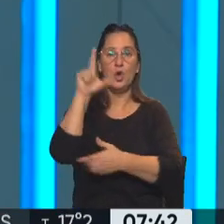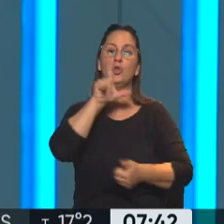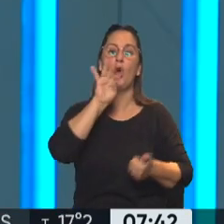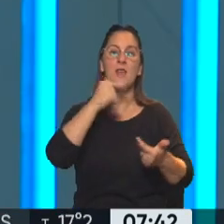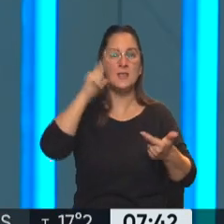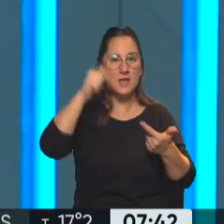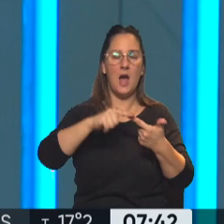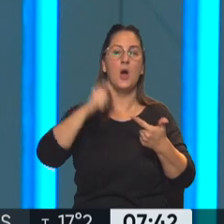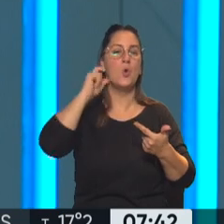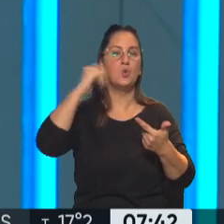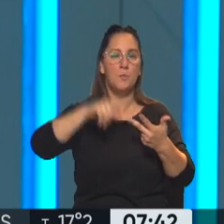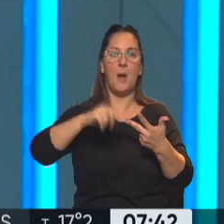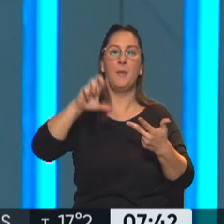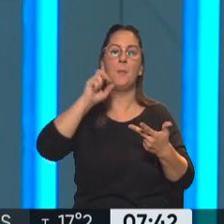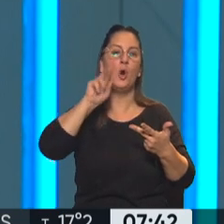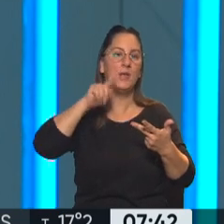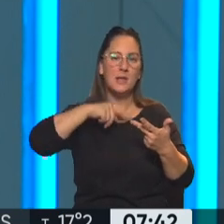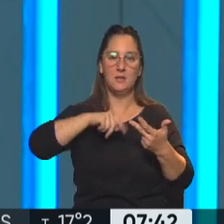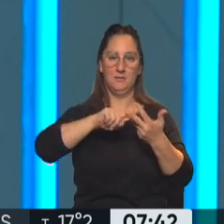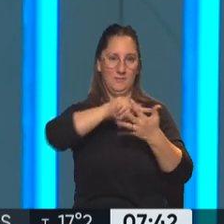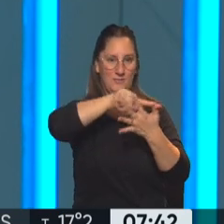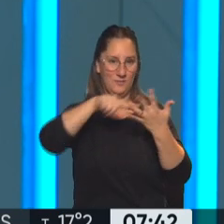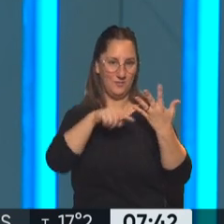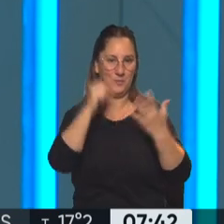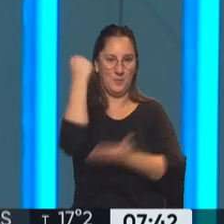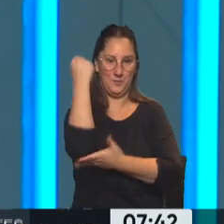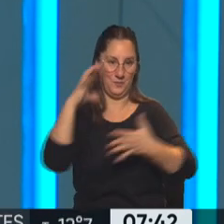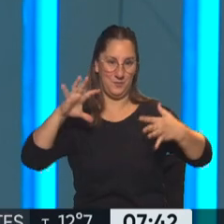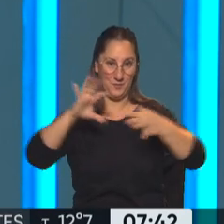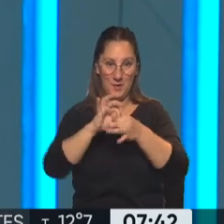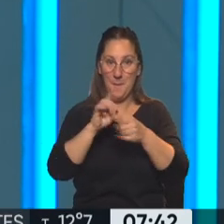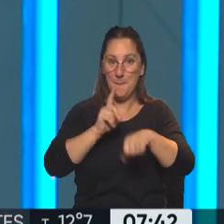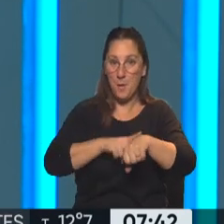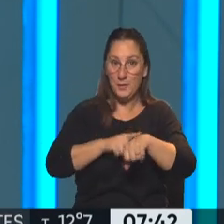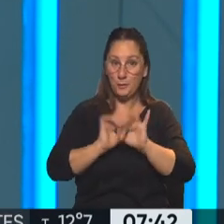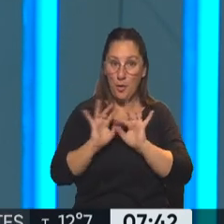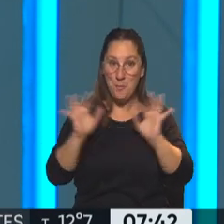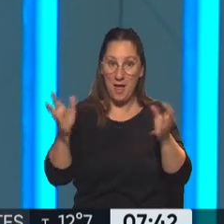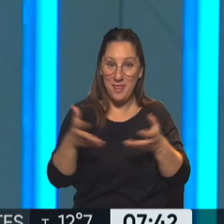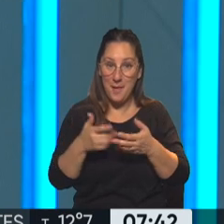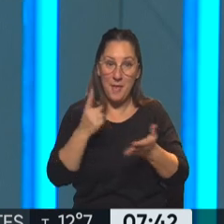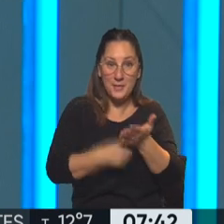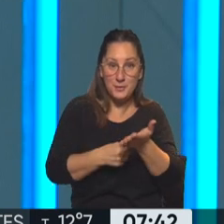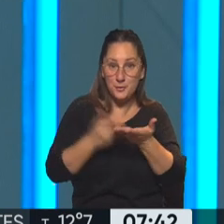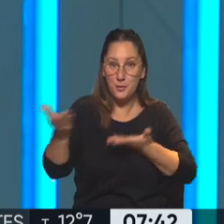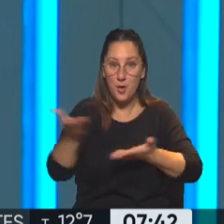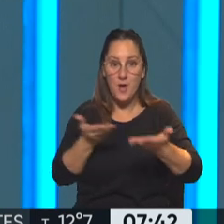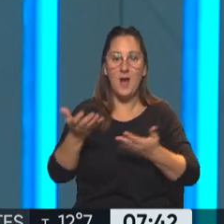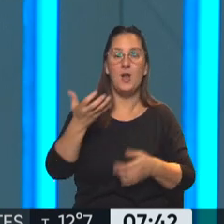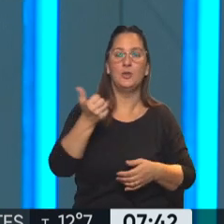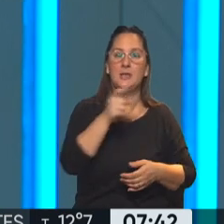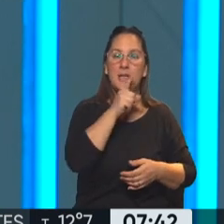Guzmán, Pese, Marco del PON, digamos, todos los que decidían con él en el momento de la pandemia, lo que fue sacar los ATP,